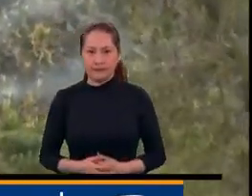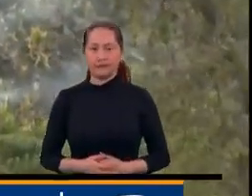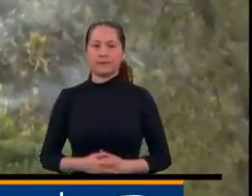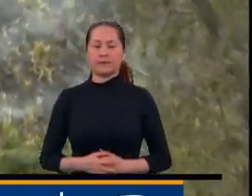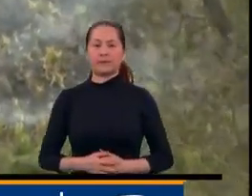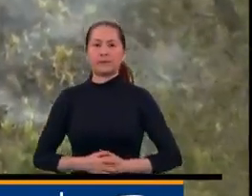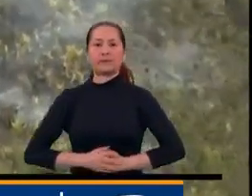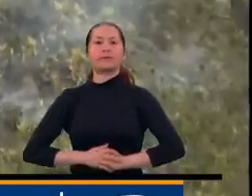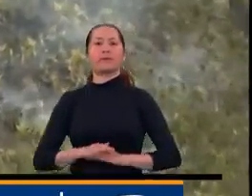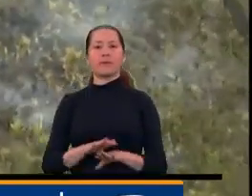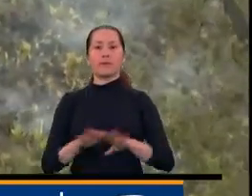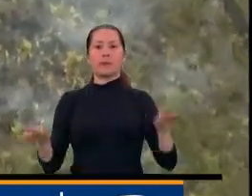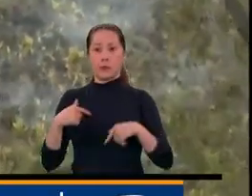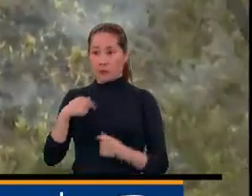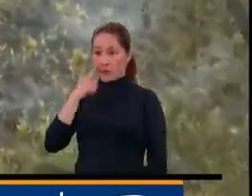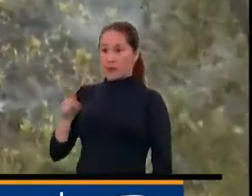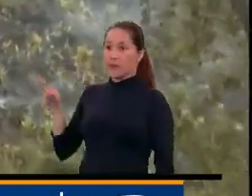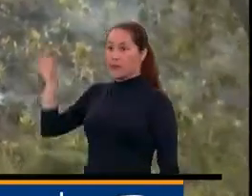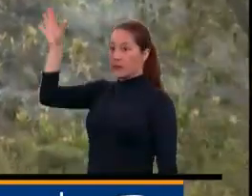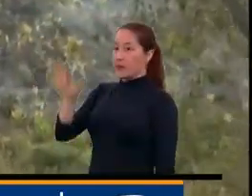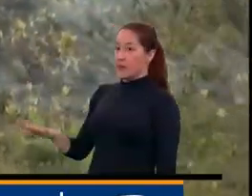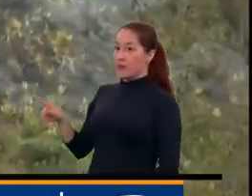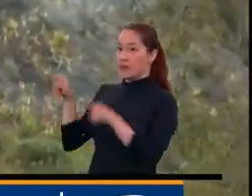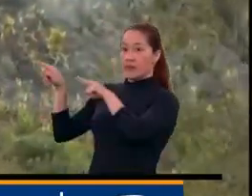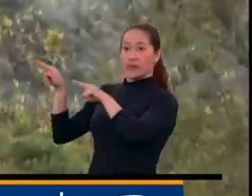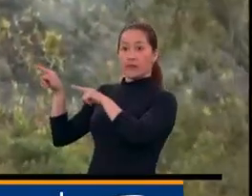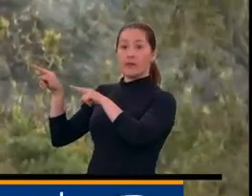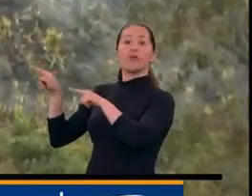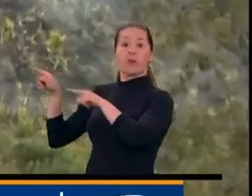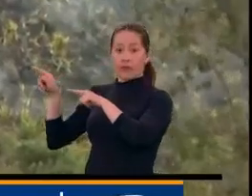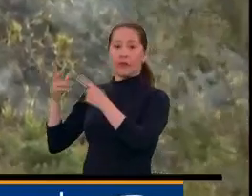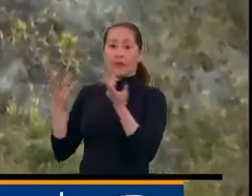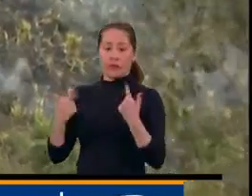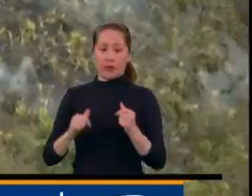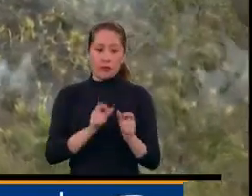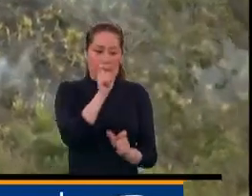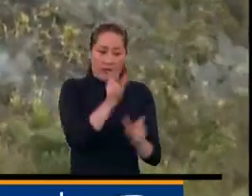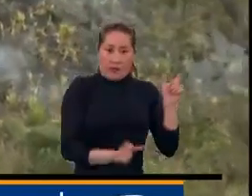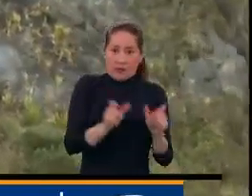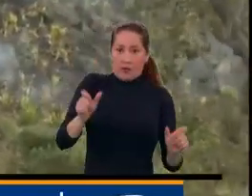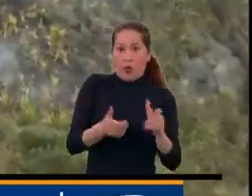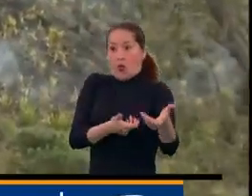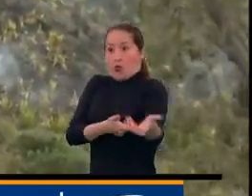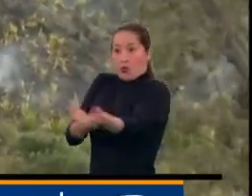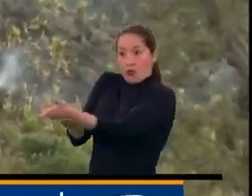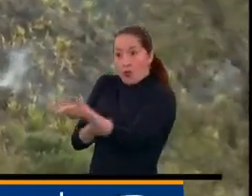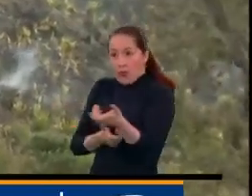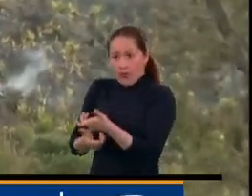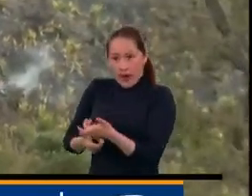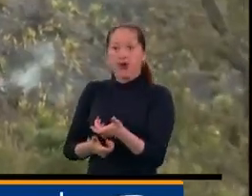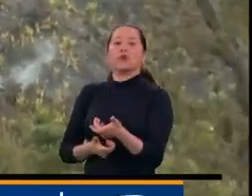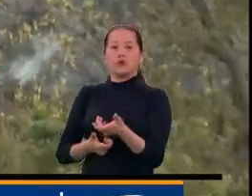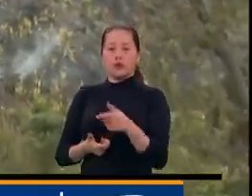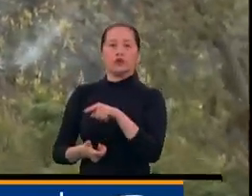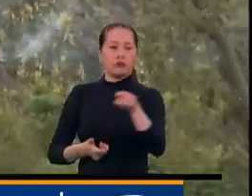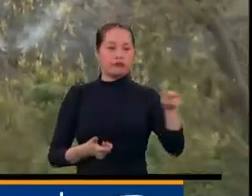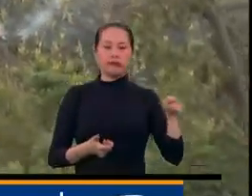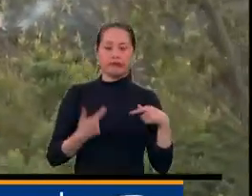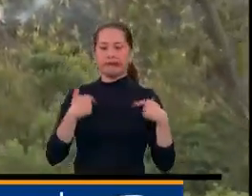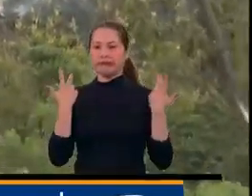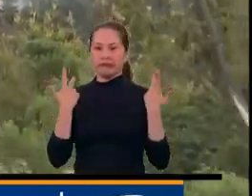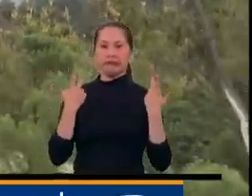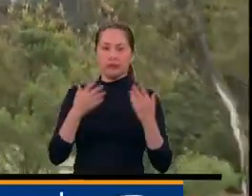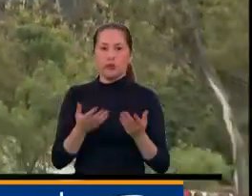Ustedes están viendo en pantalla cómo los organismos de socorro, los bomberos y algunos otros cuerpos de socorro están